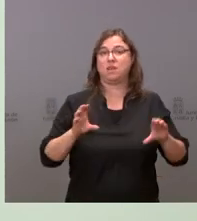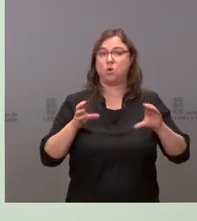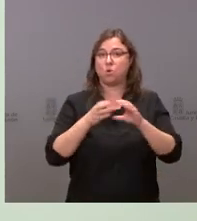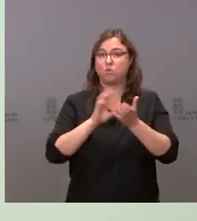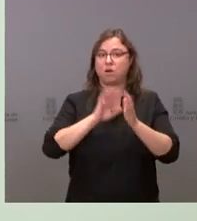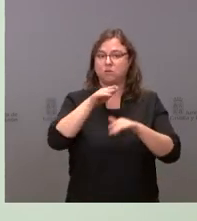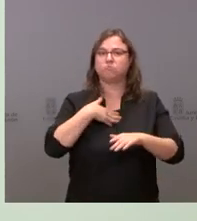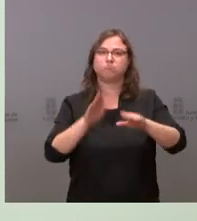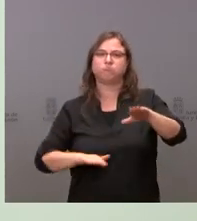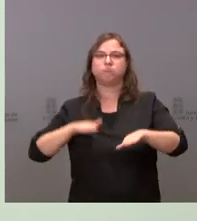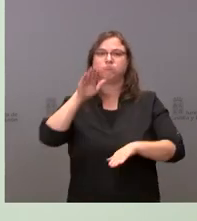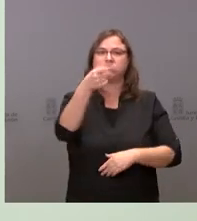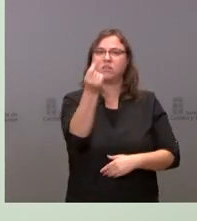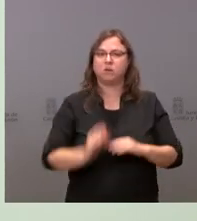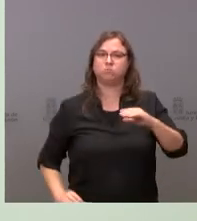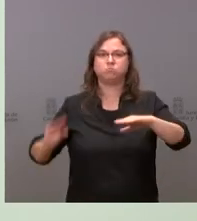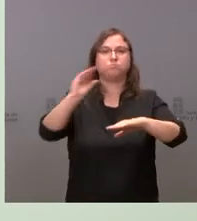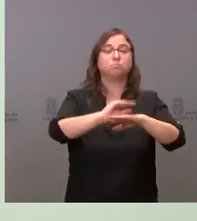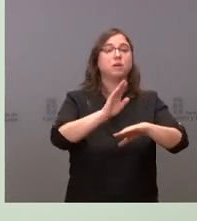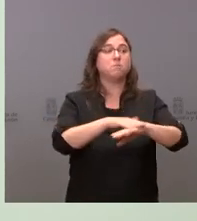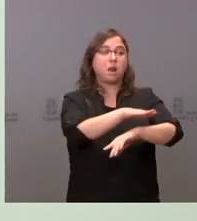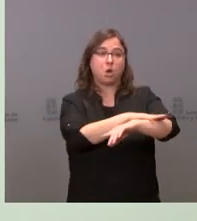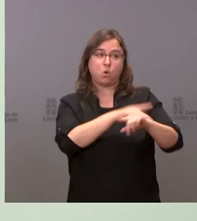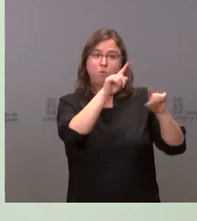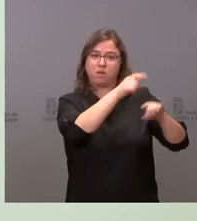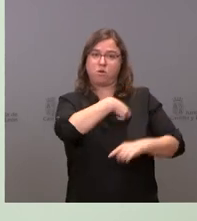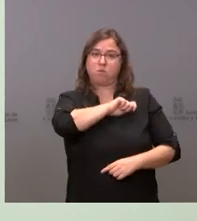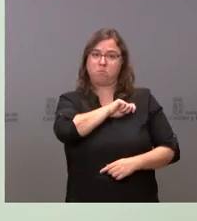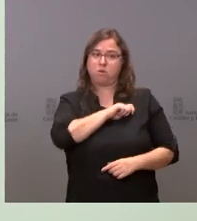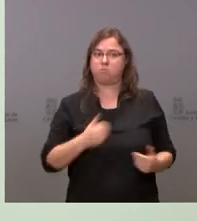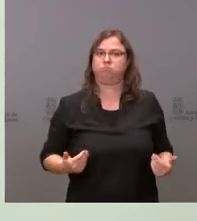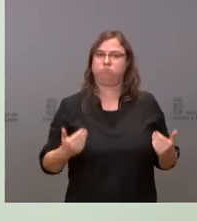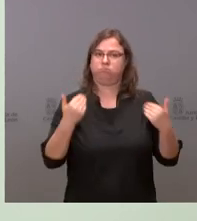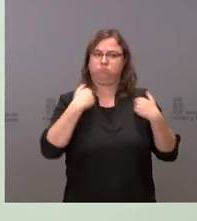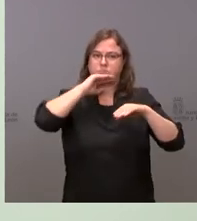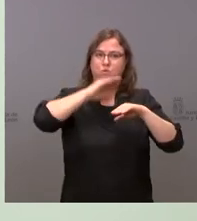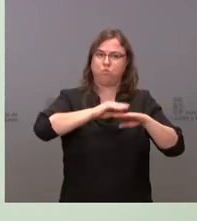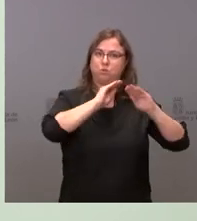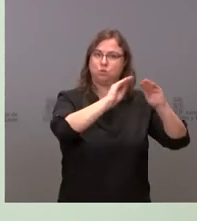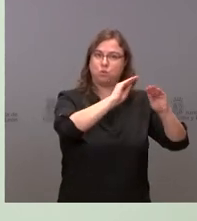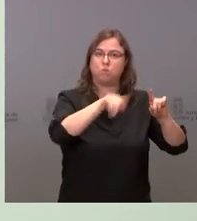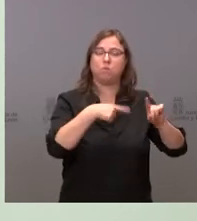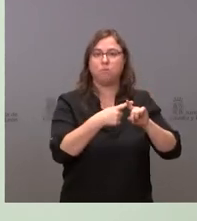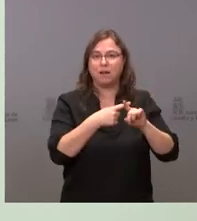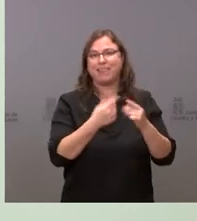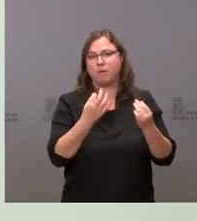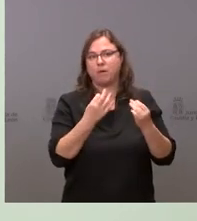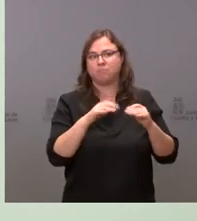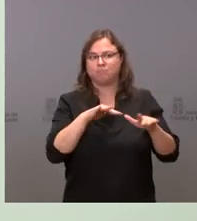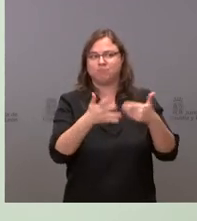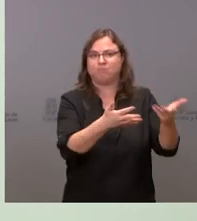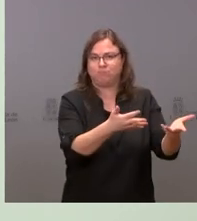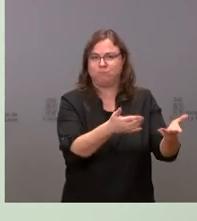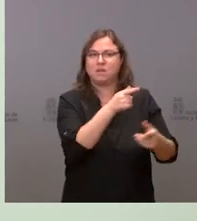paso para que el gobierno asuma su responsabilidad y haga ese movimiento que nos parece